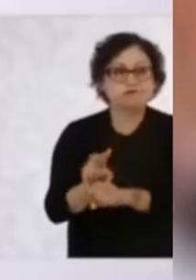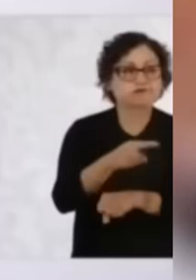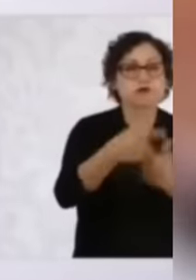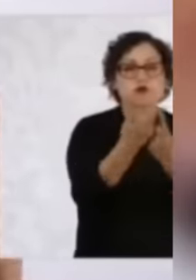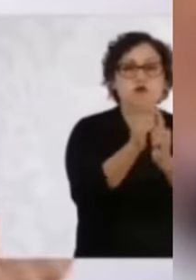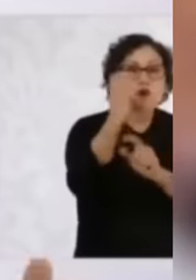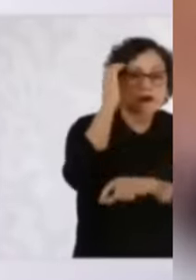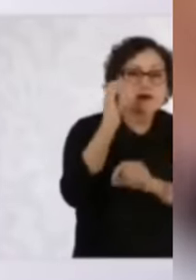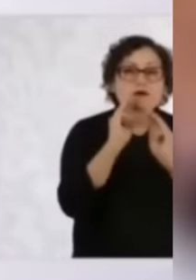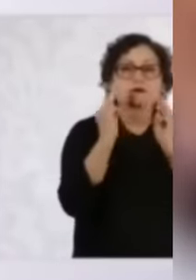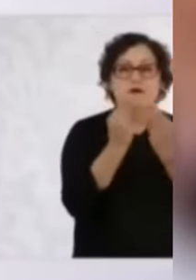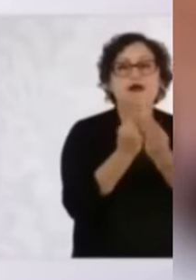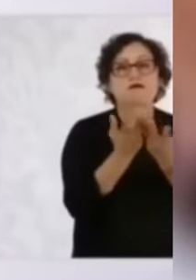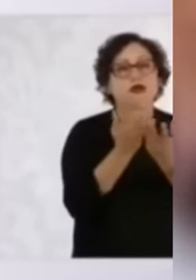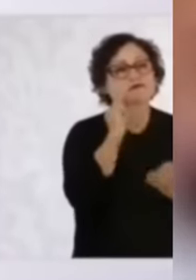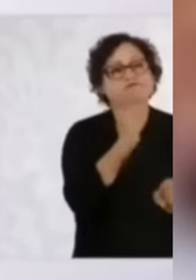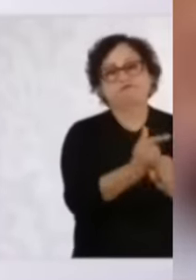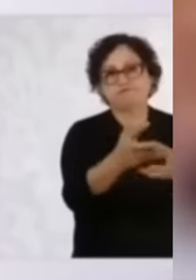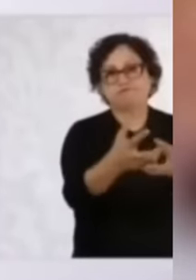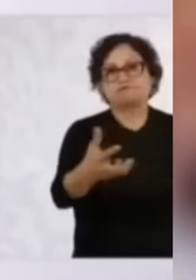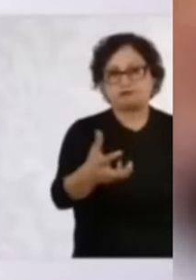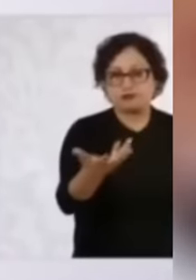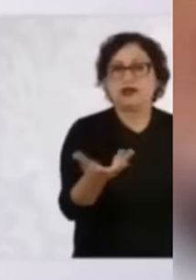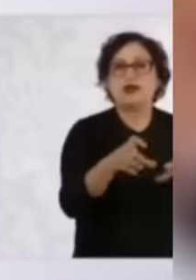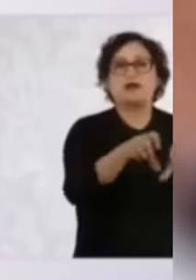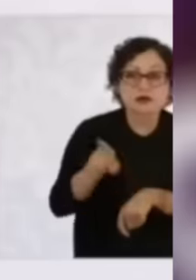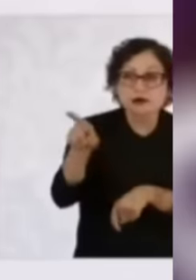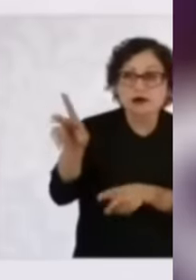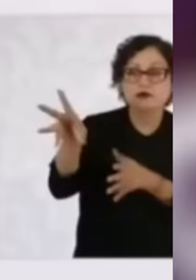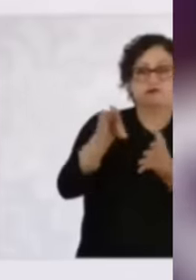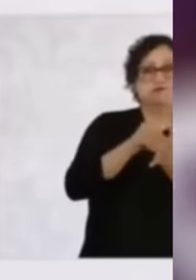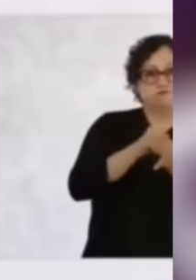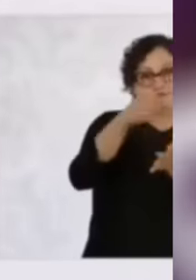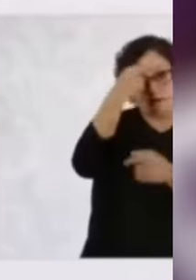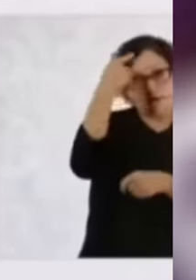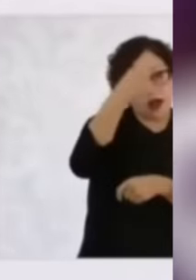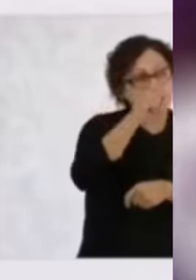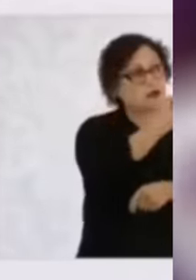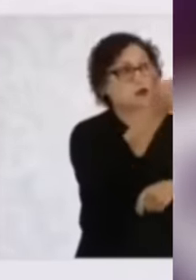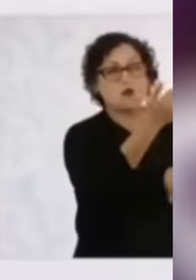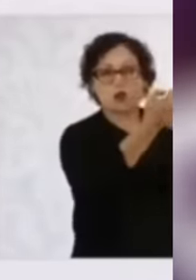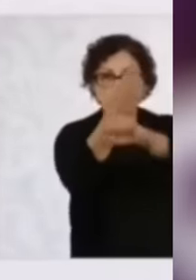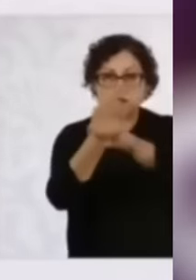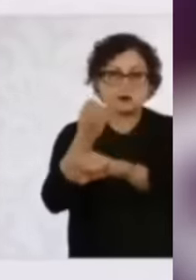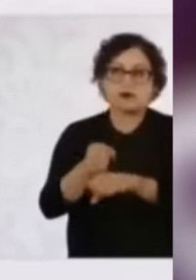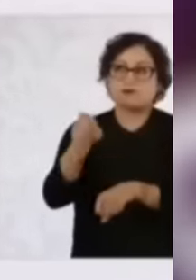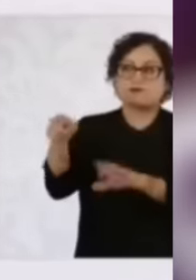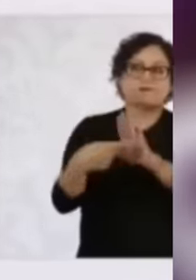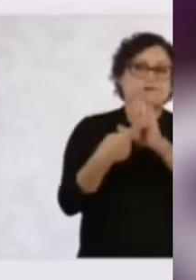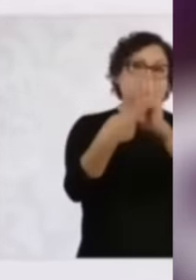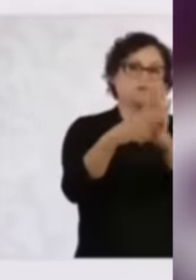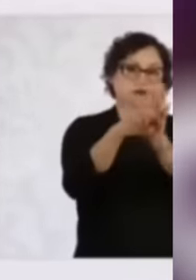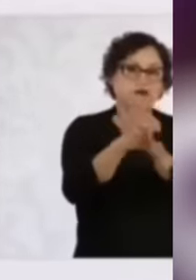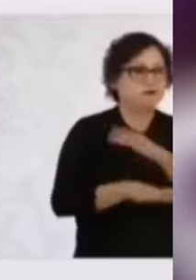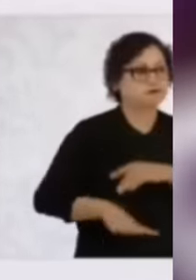busca atender las causas profundas de la violencia con programas de bienestar, inversión en educación y la